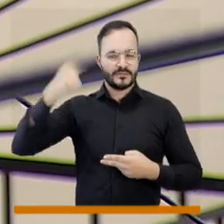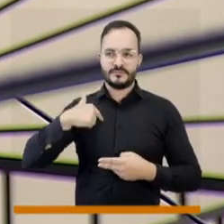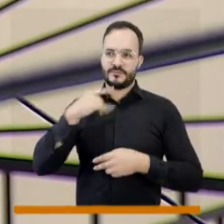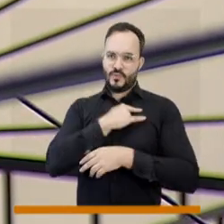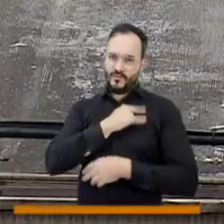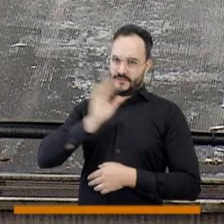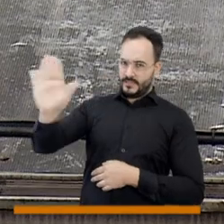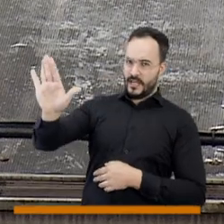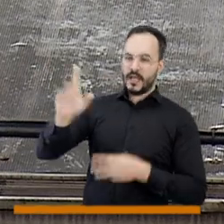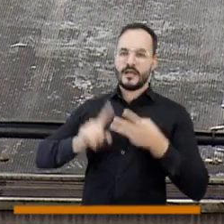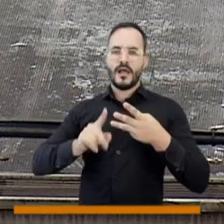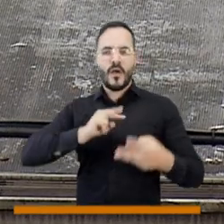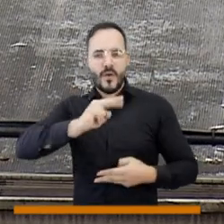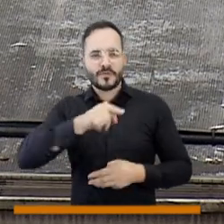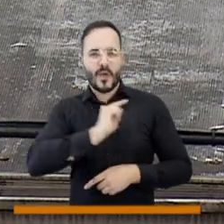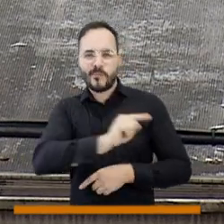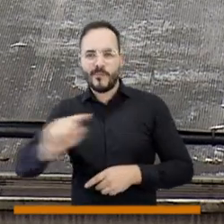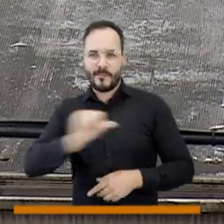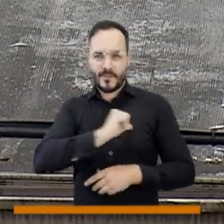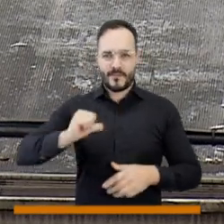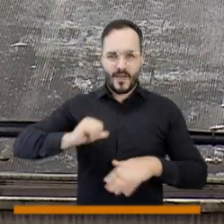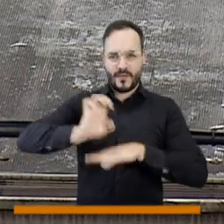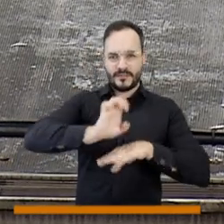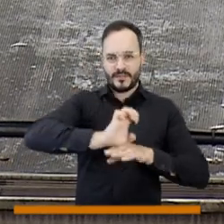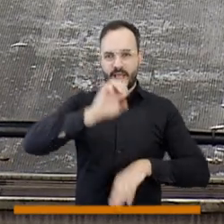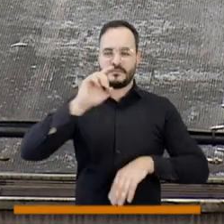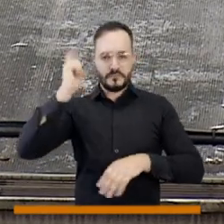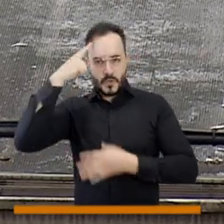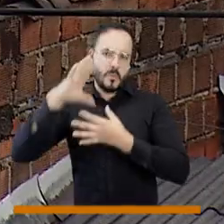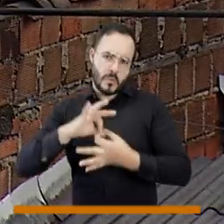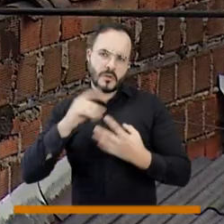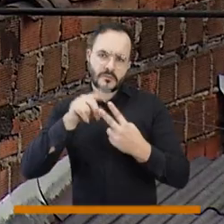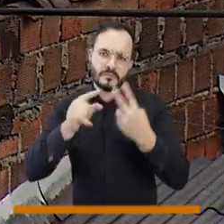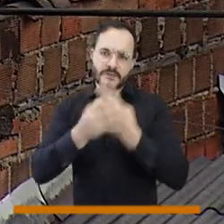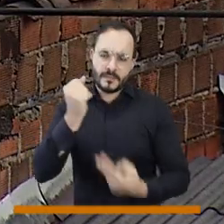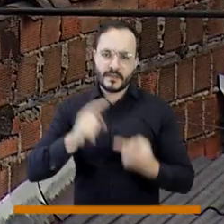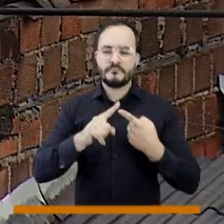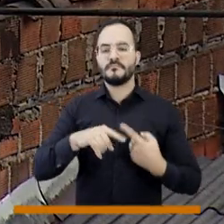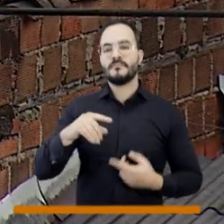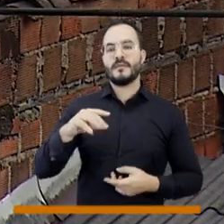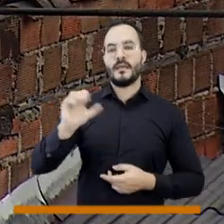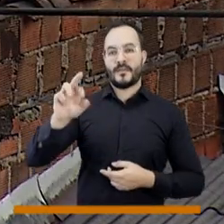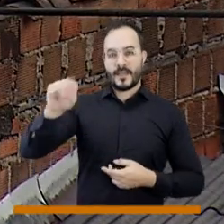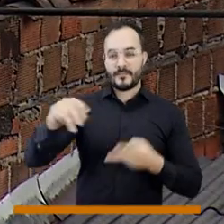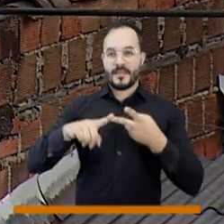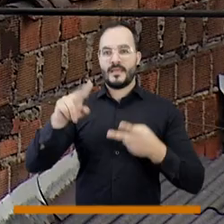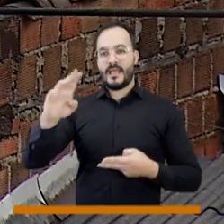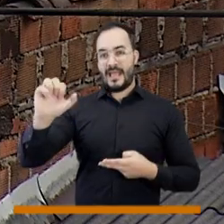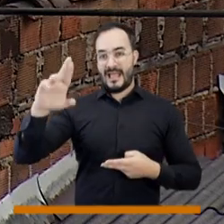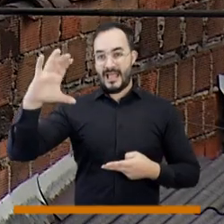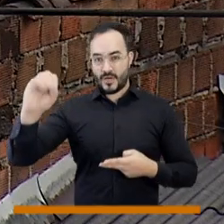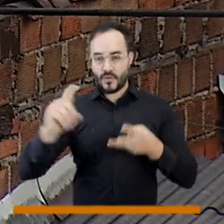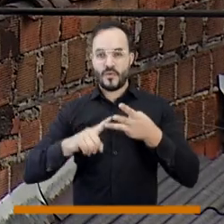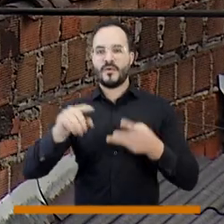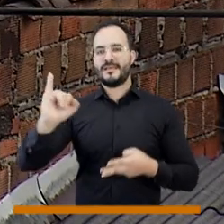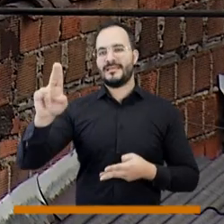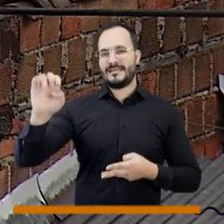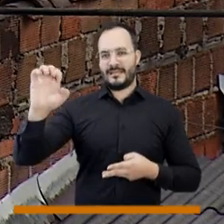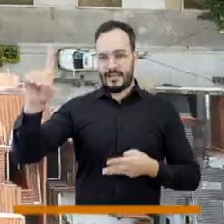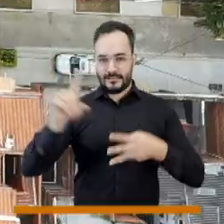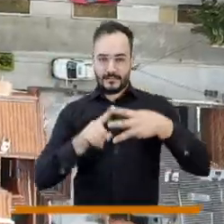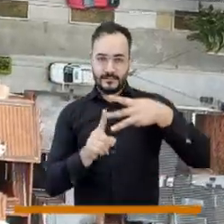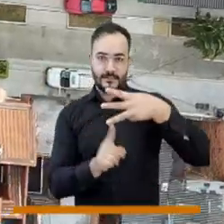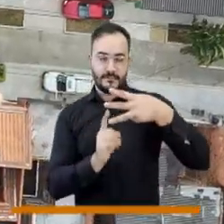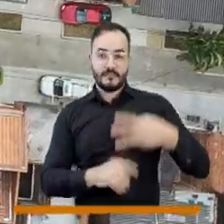en Londres y también agentes del sector público privado como EPM y sus subsidiarias ERCO y NEU que es la comercializadora